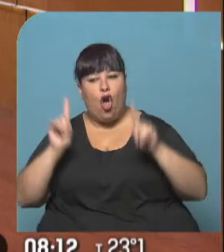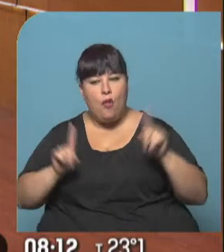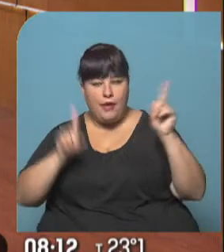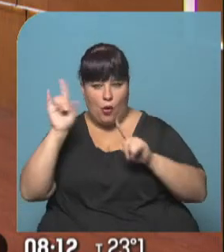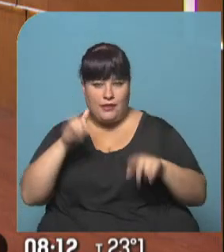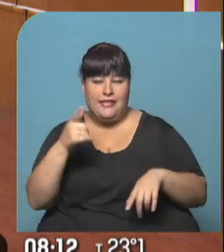aisladas en la provincia de San Luis.